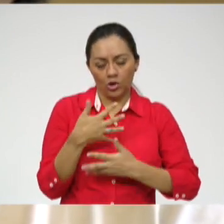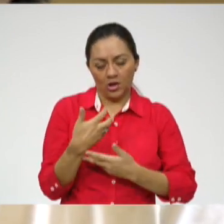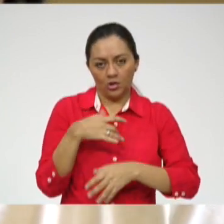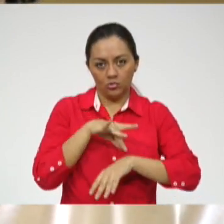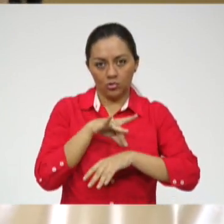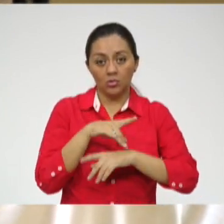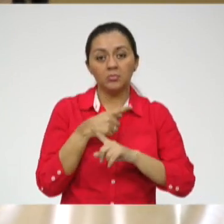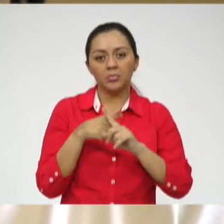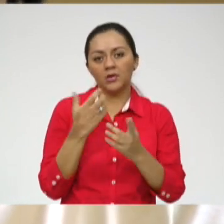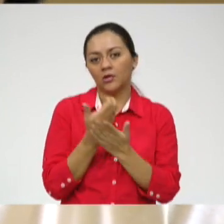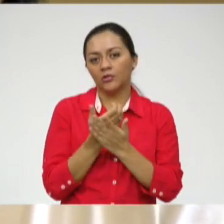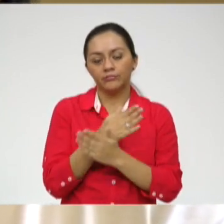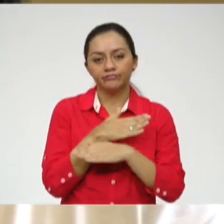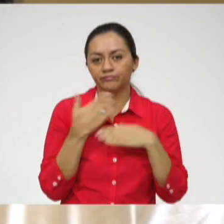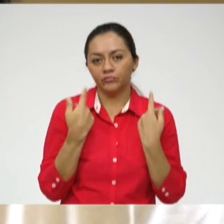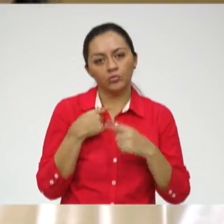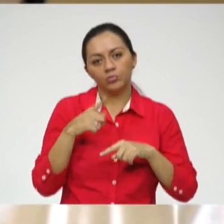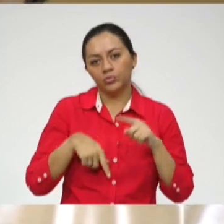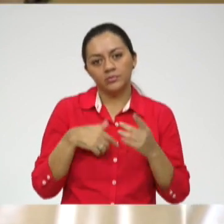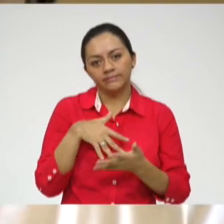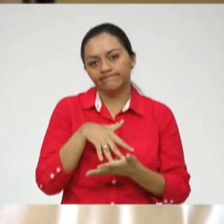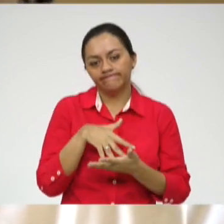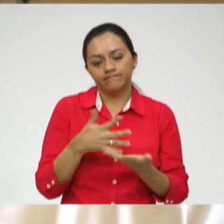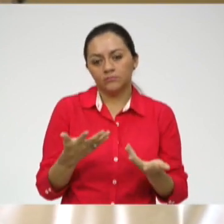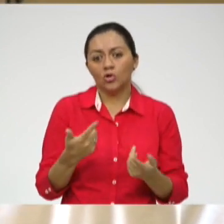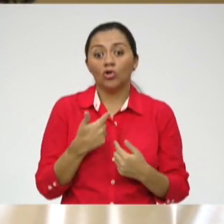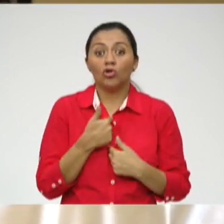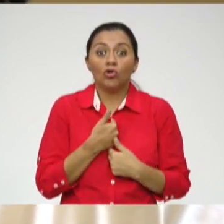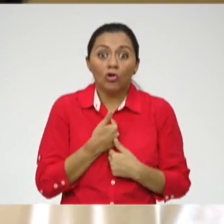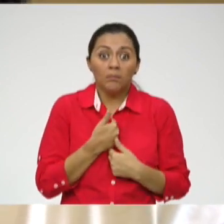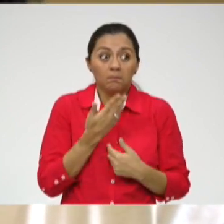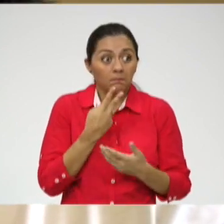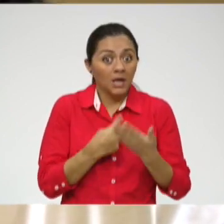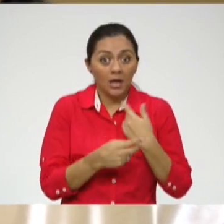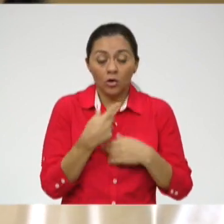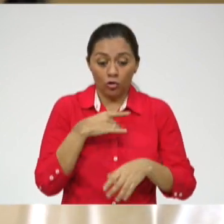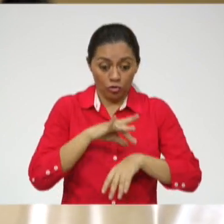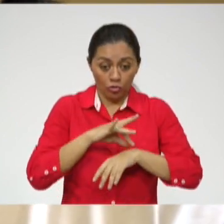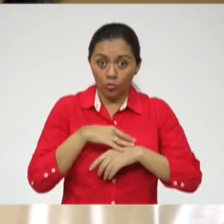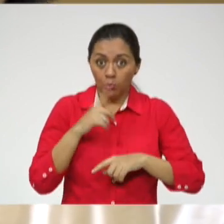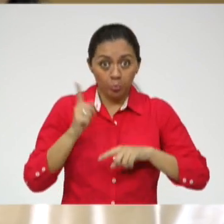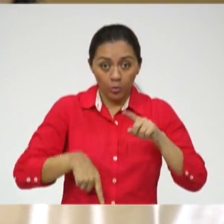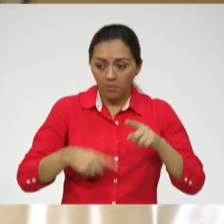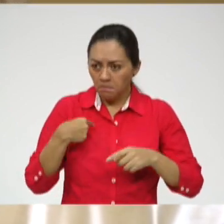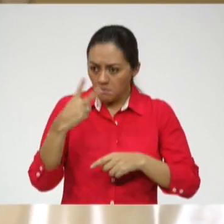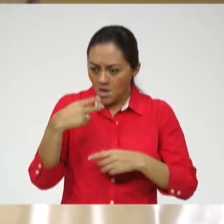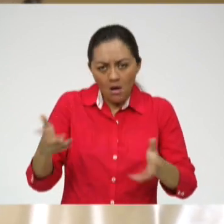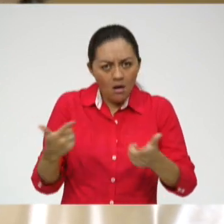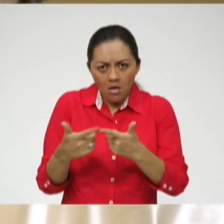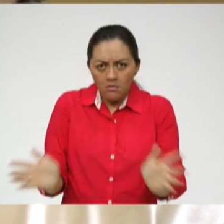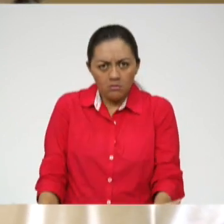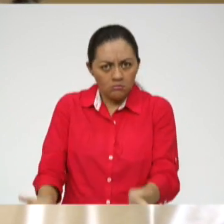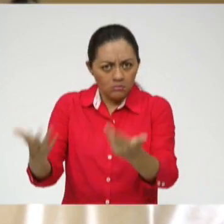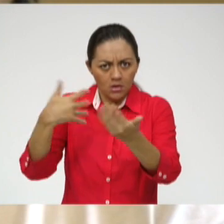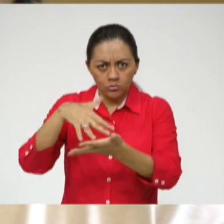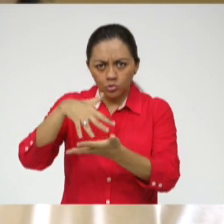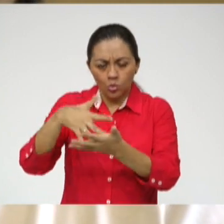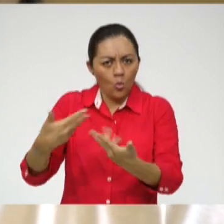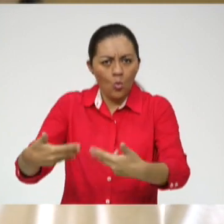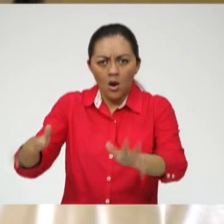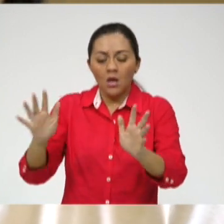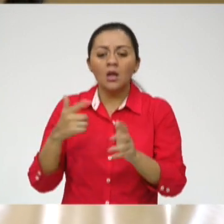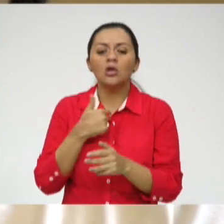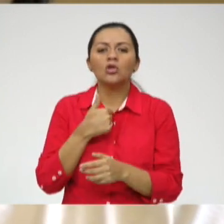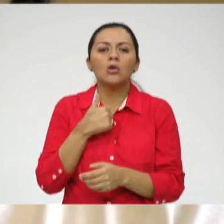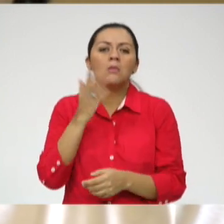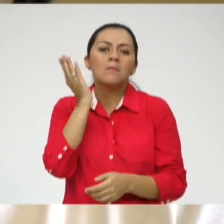todo, no, no se pudo. Claro, lo que yo no fui, yo quiero que sea mi hija. Entonces yo hago, o sea,